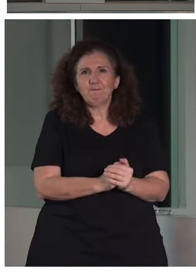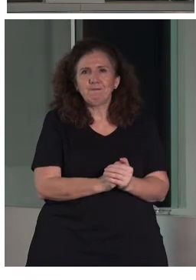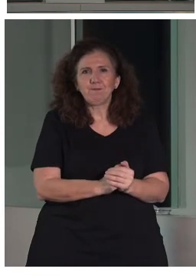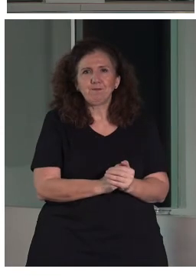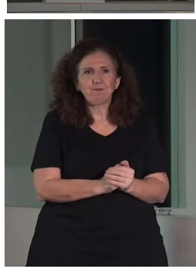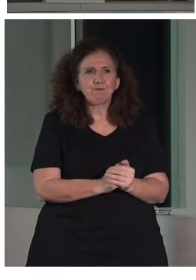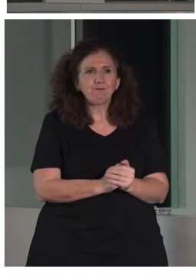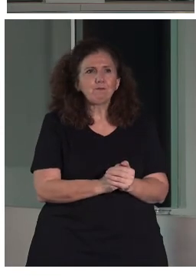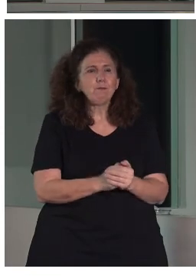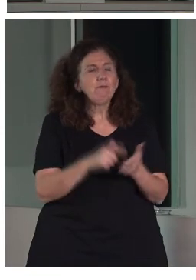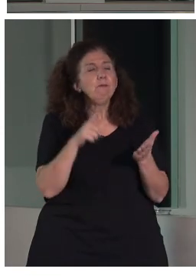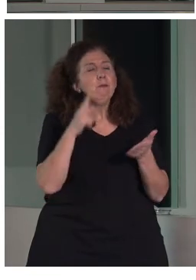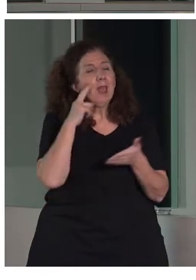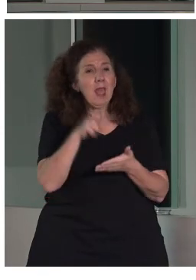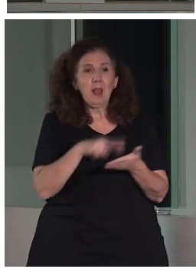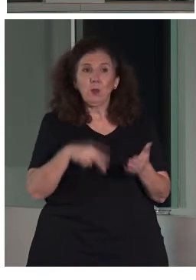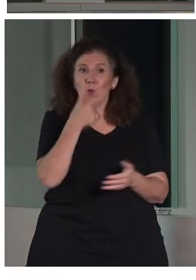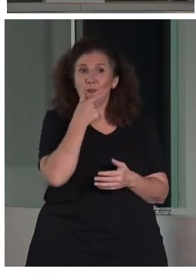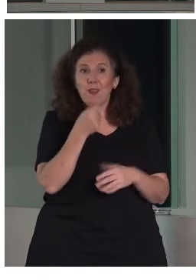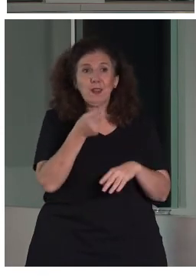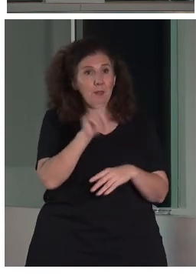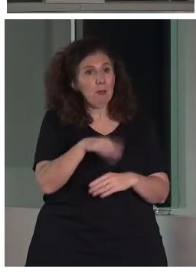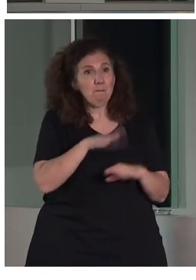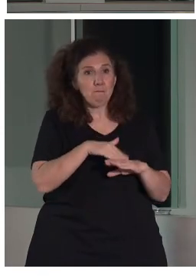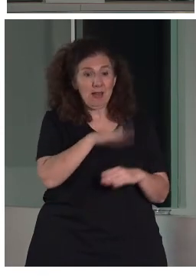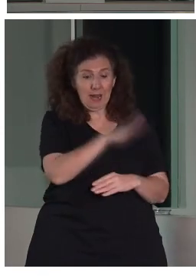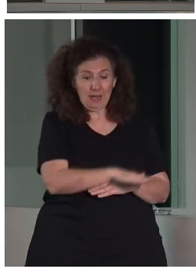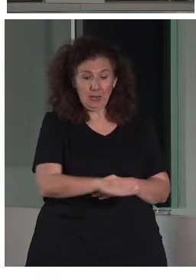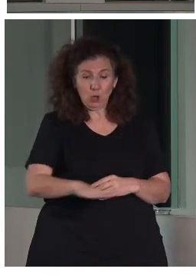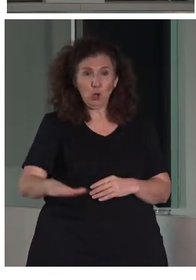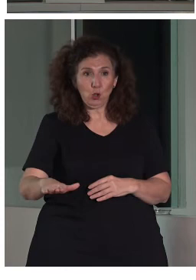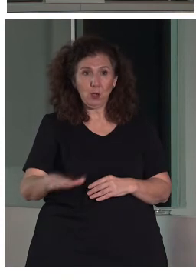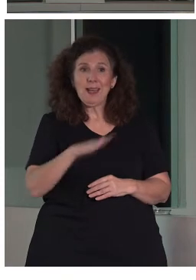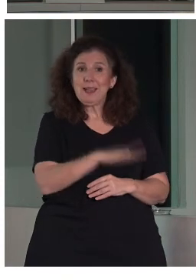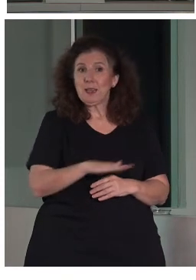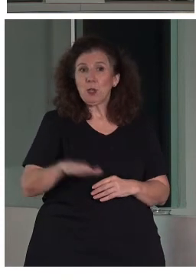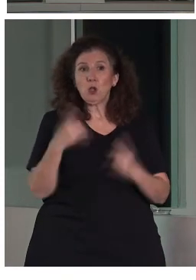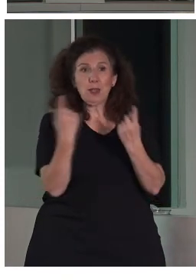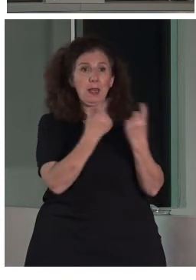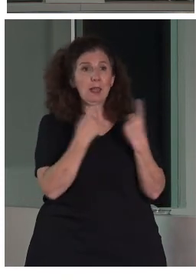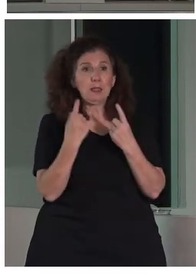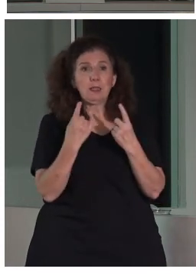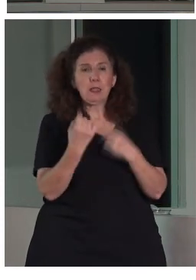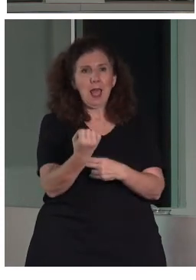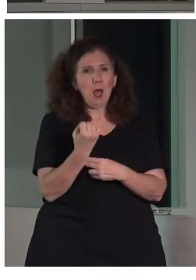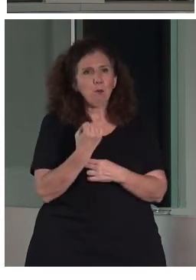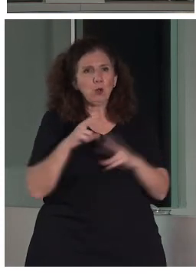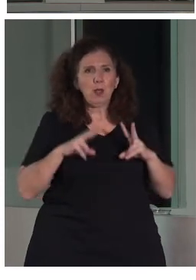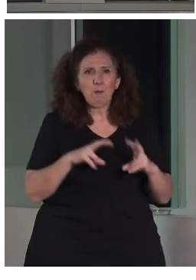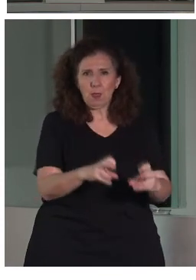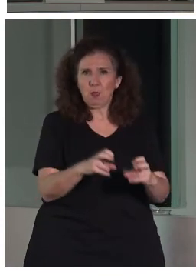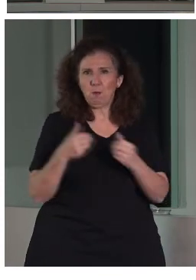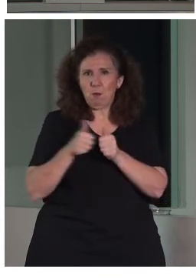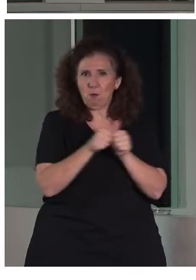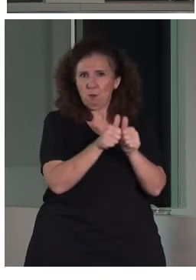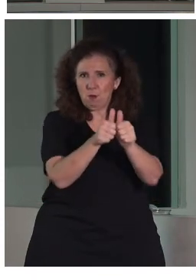La lectura fácil también puede ser para niños, para niños que necesitan apoyos iniciales porque efectivamente dentro de un